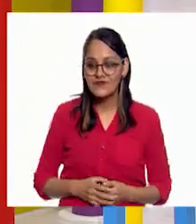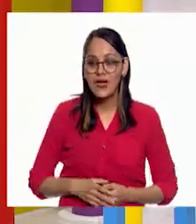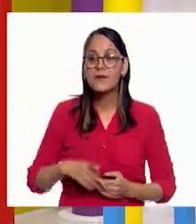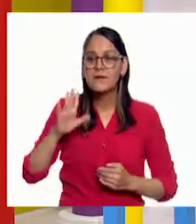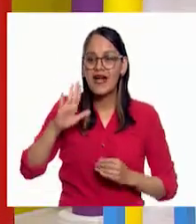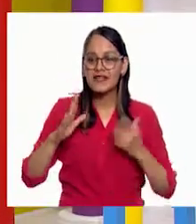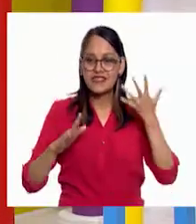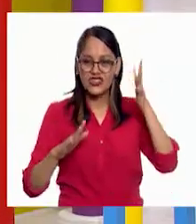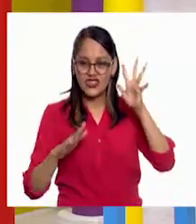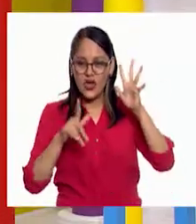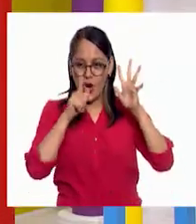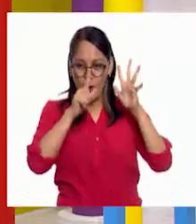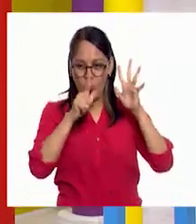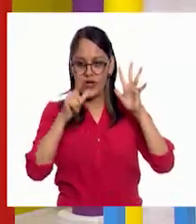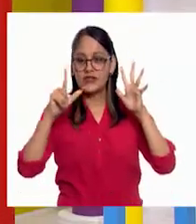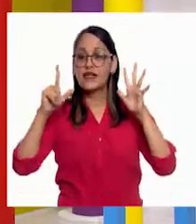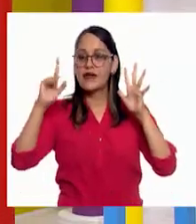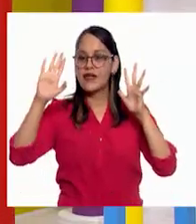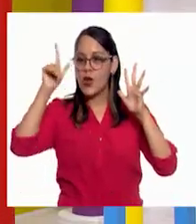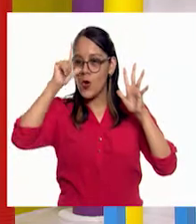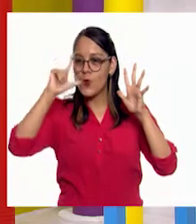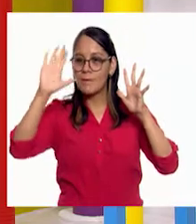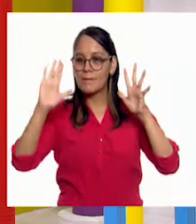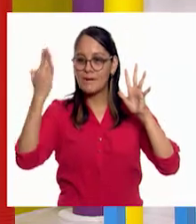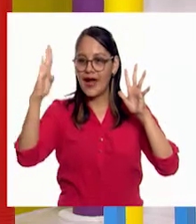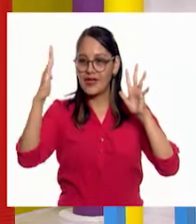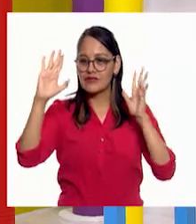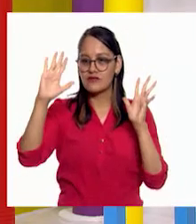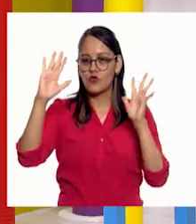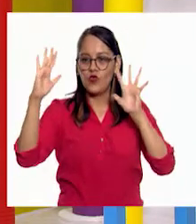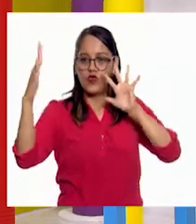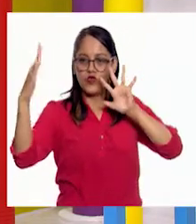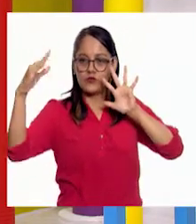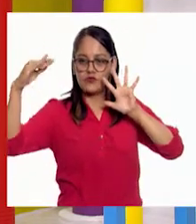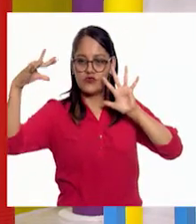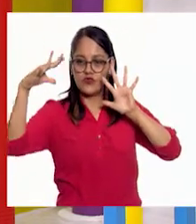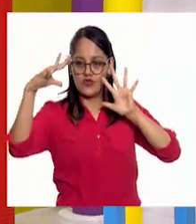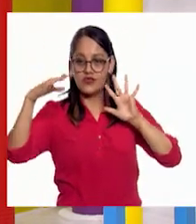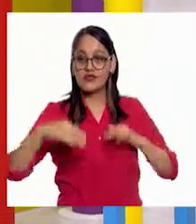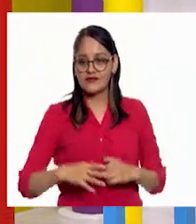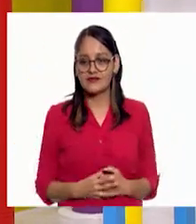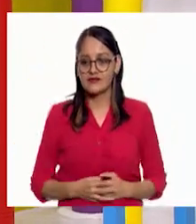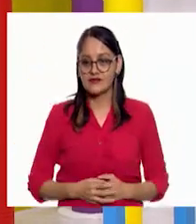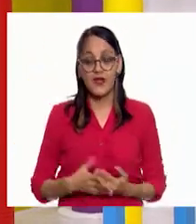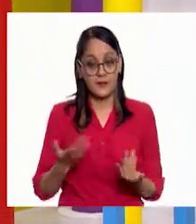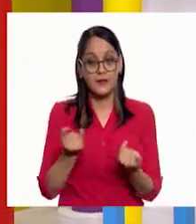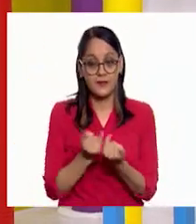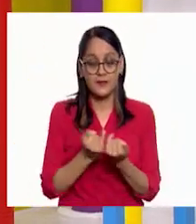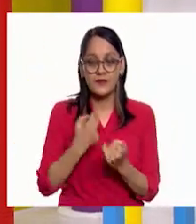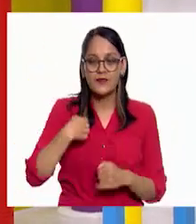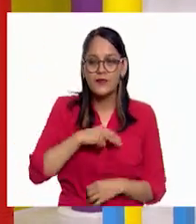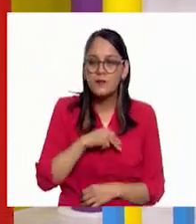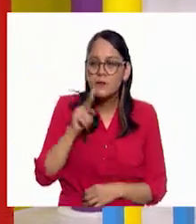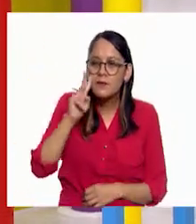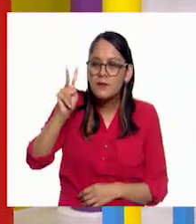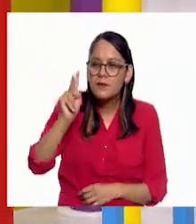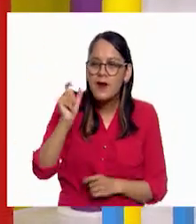si fuera un espejo, que refleja y es la imagen que ves. Pero porque vemos pedacitos,